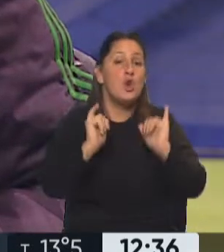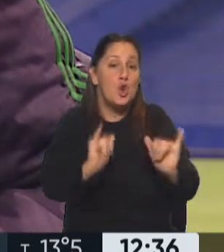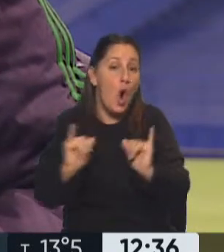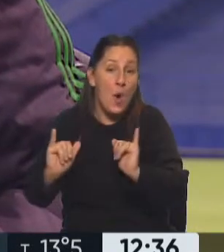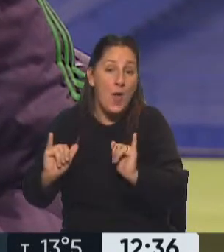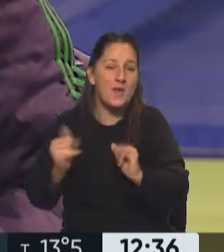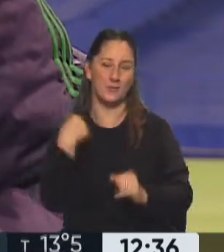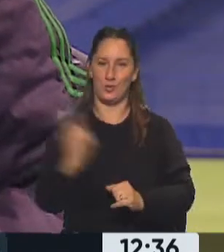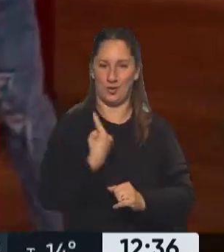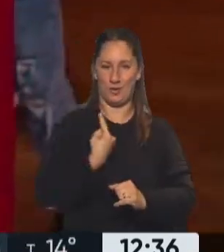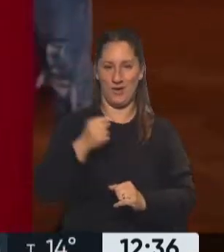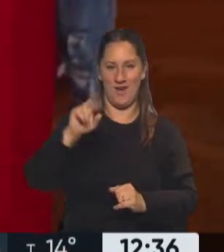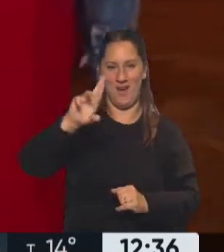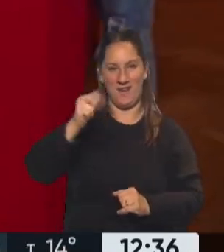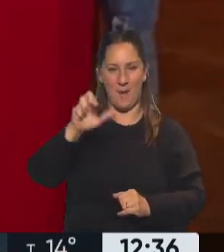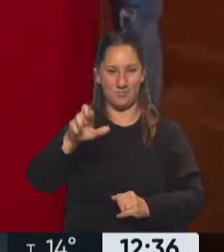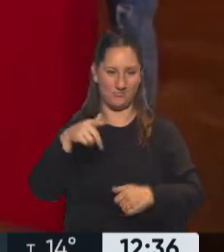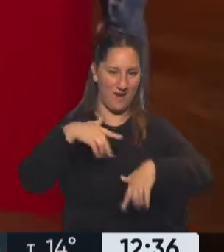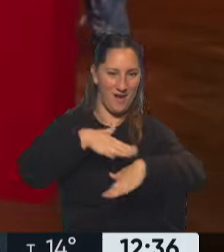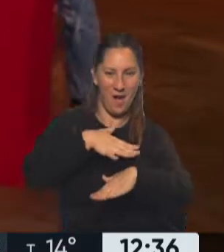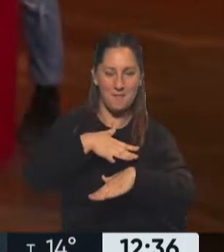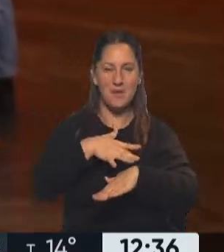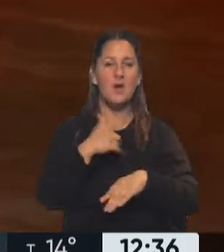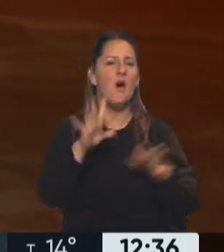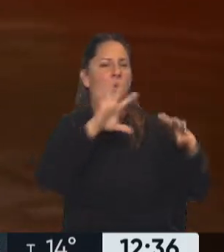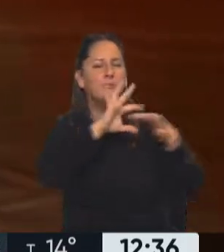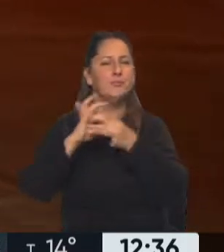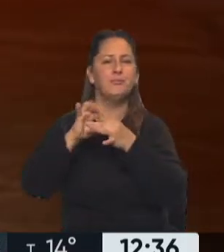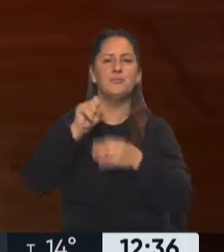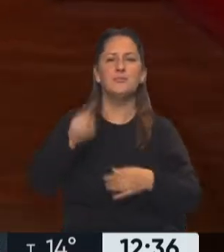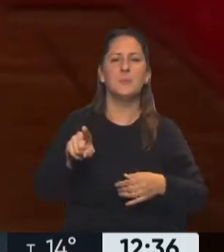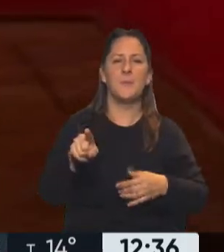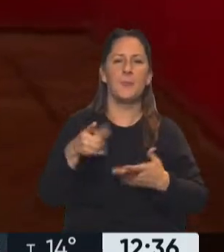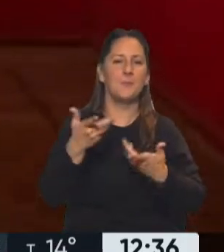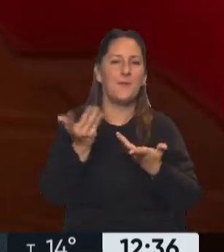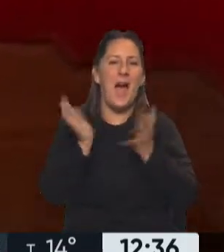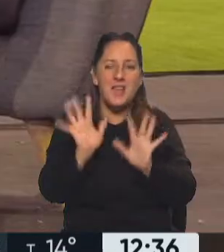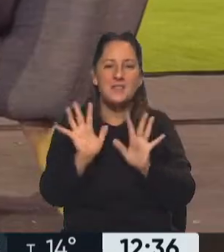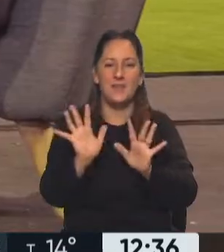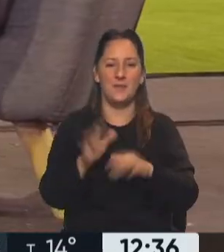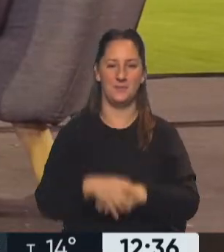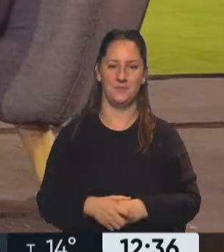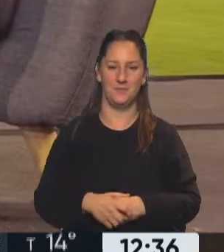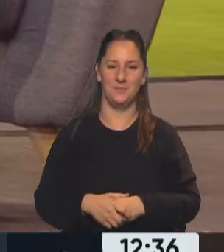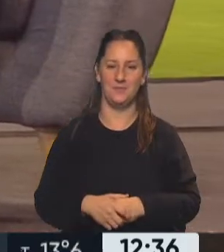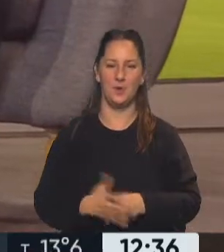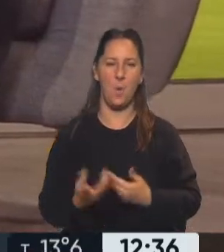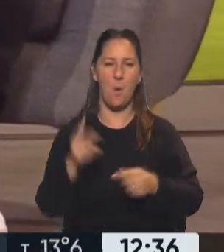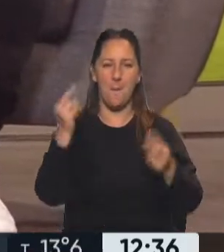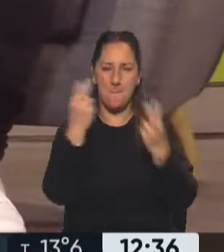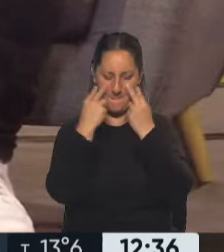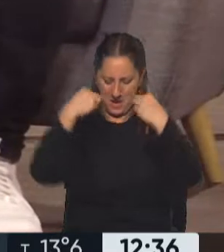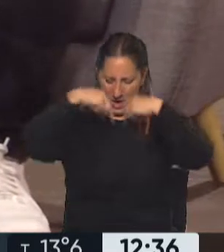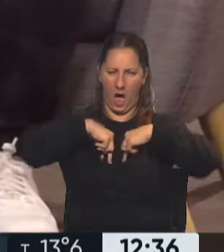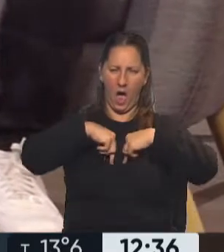siento que somos nosotros. Justo el rap está muy ligado a eso, a lo introspectivo, a